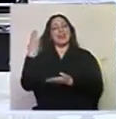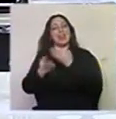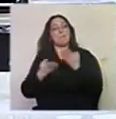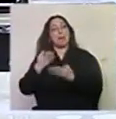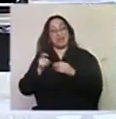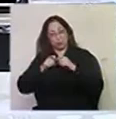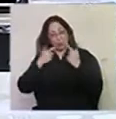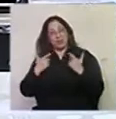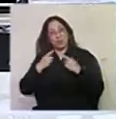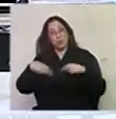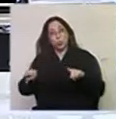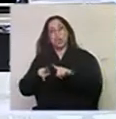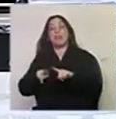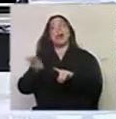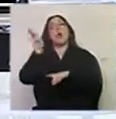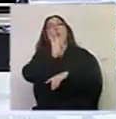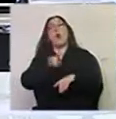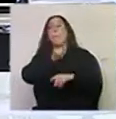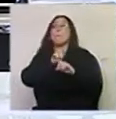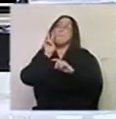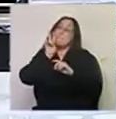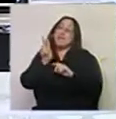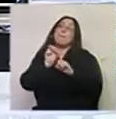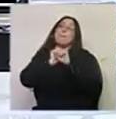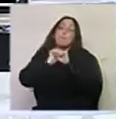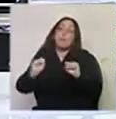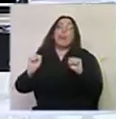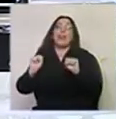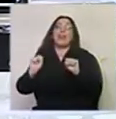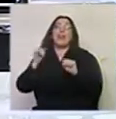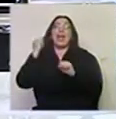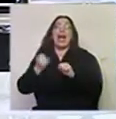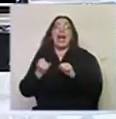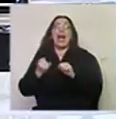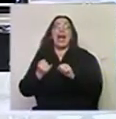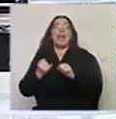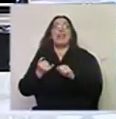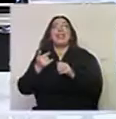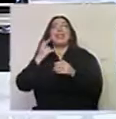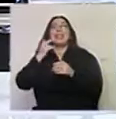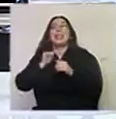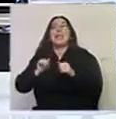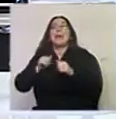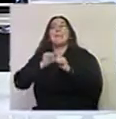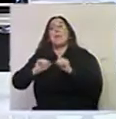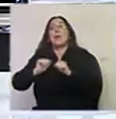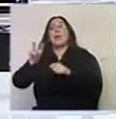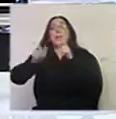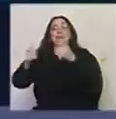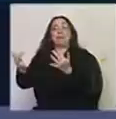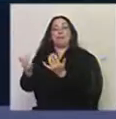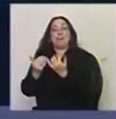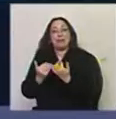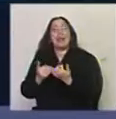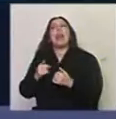sorprendió a ustedes o veían que existía posibilidad, había terreno fértil para esto? Lo que